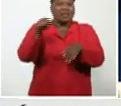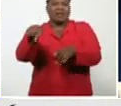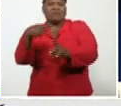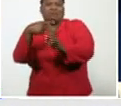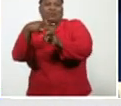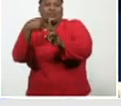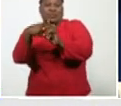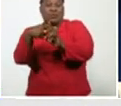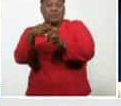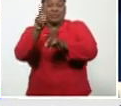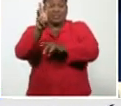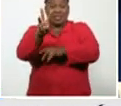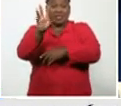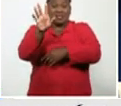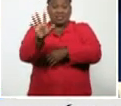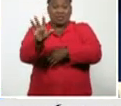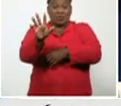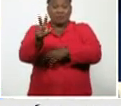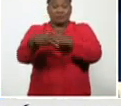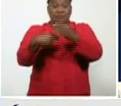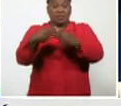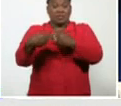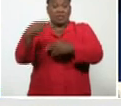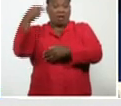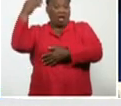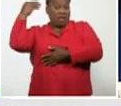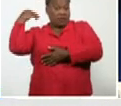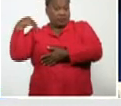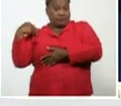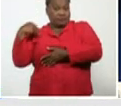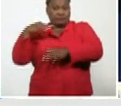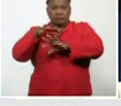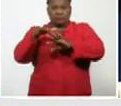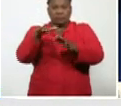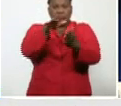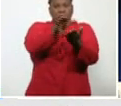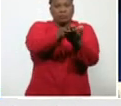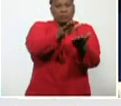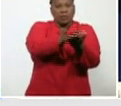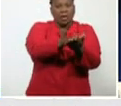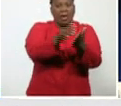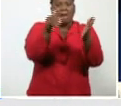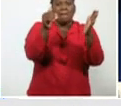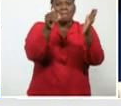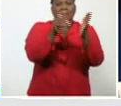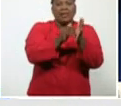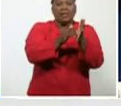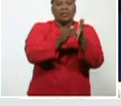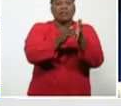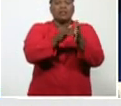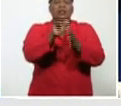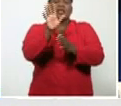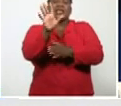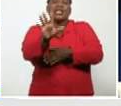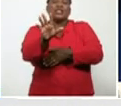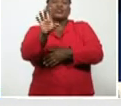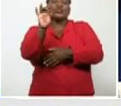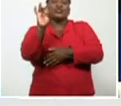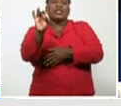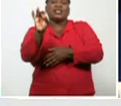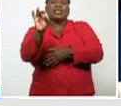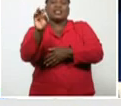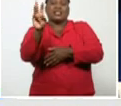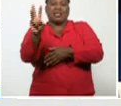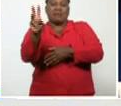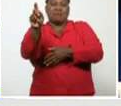35 altas, que se realizaron, en el día de ayer, pues ya se acumulan, 1,573 personas, que han tenido,